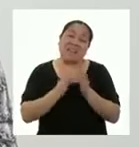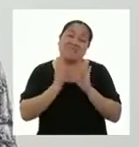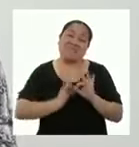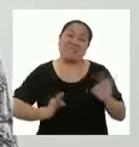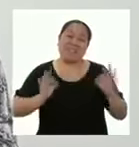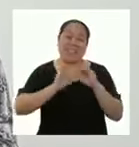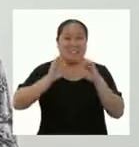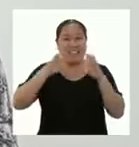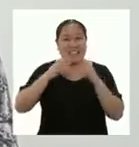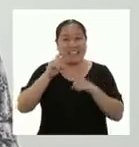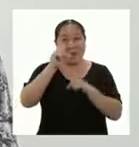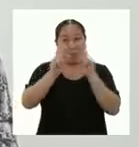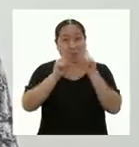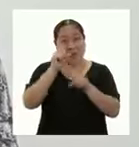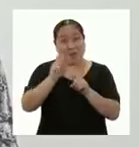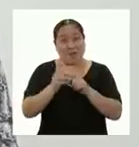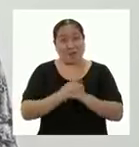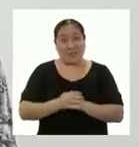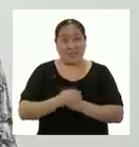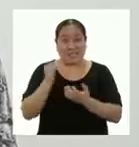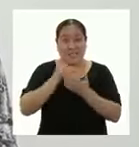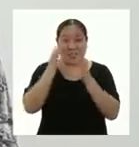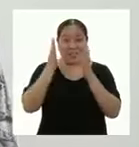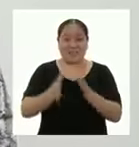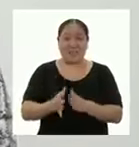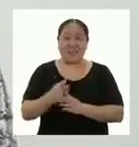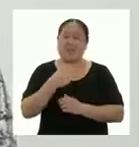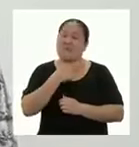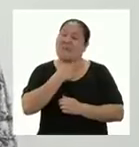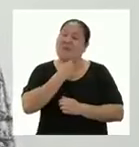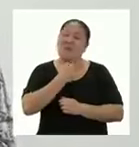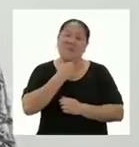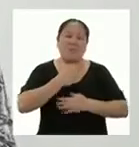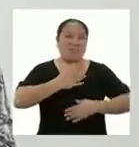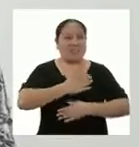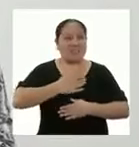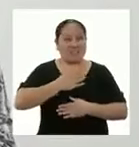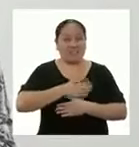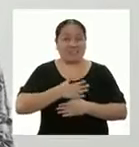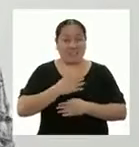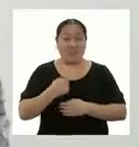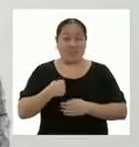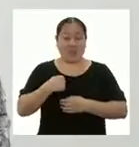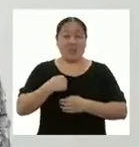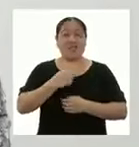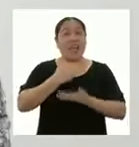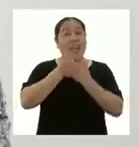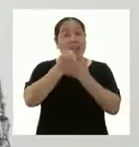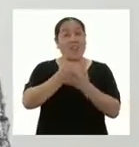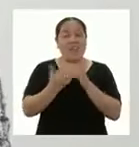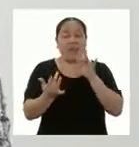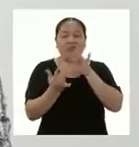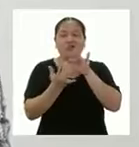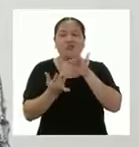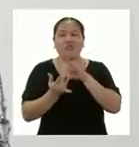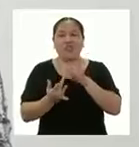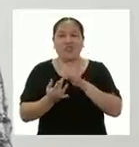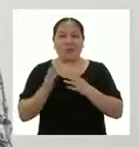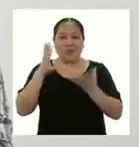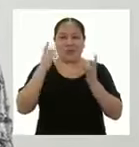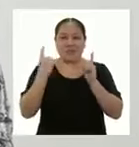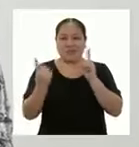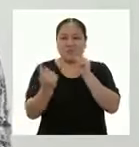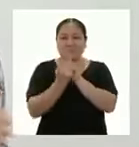preguntas de los estudiantes. No sabes cuánto las disfruta. Nos permite sentirnos en contacto, como si estuviéramos